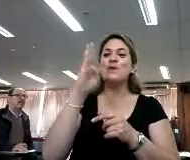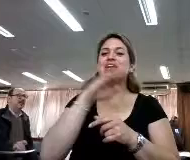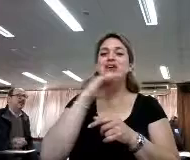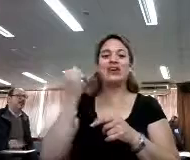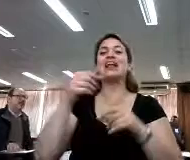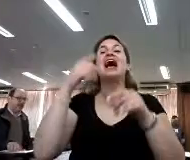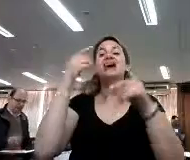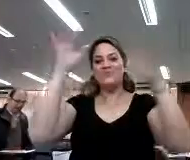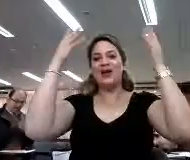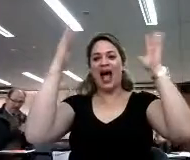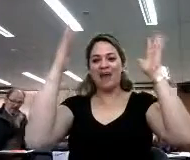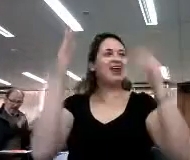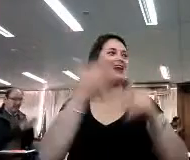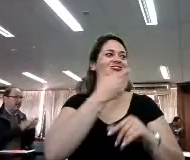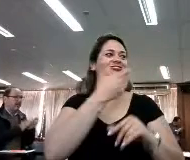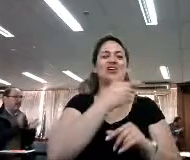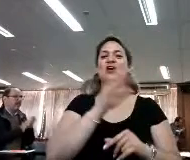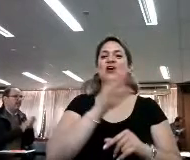doy un aplauso fin